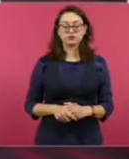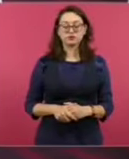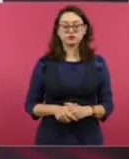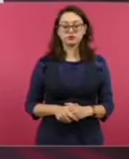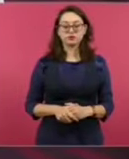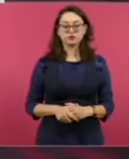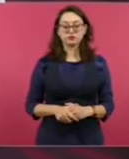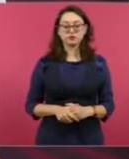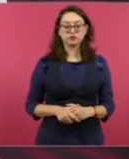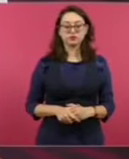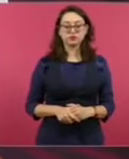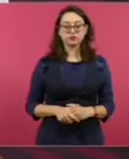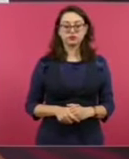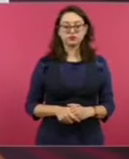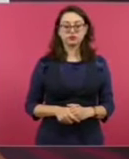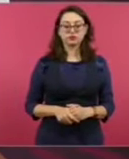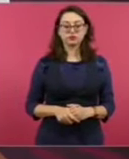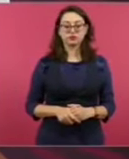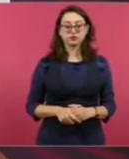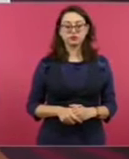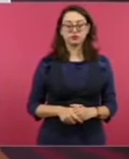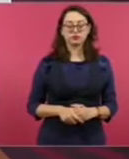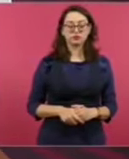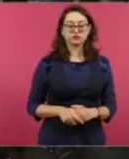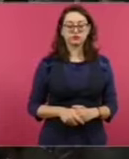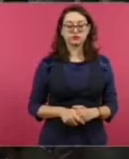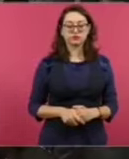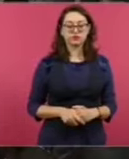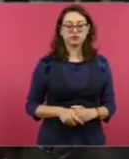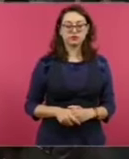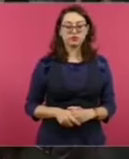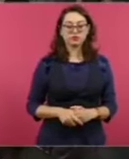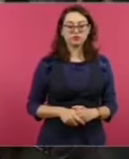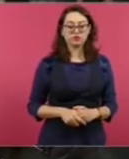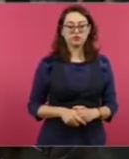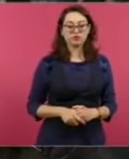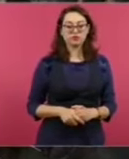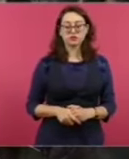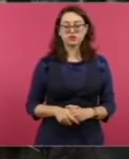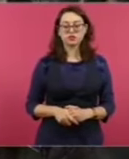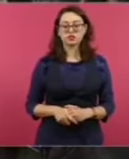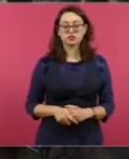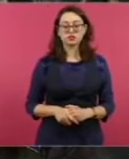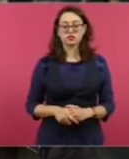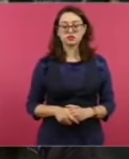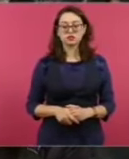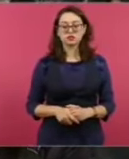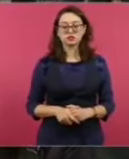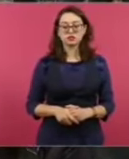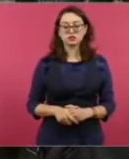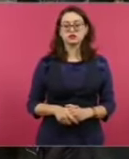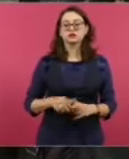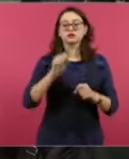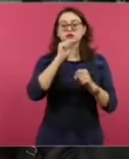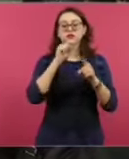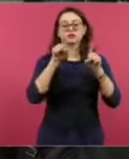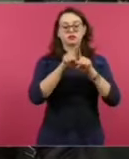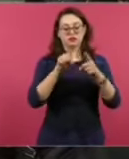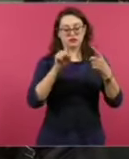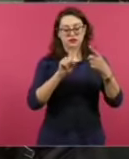Luego, a ver si pones lo que dijo este escritor, que es muy leído